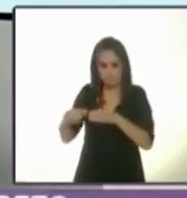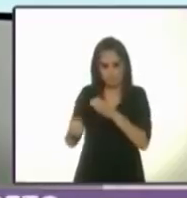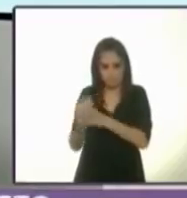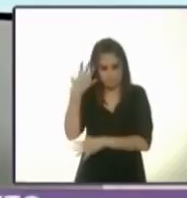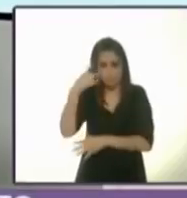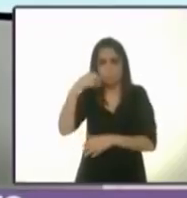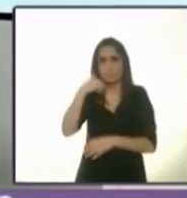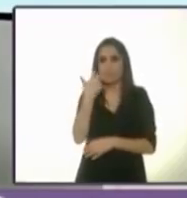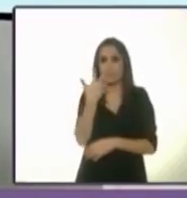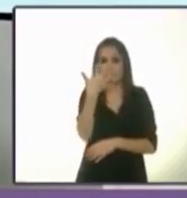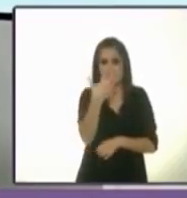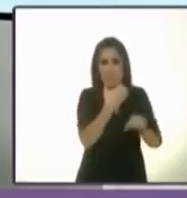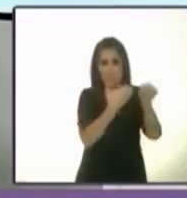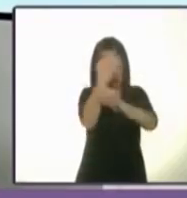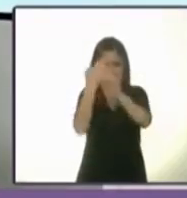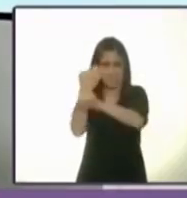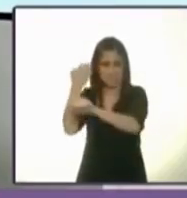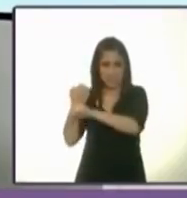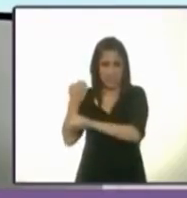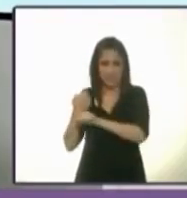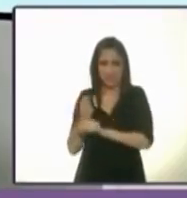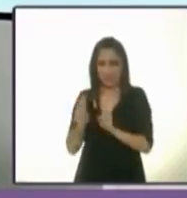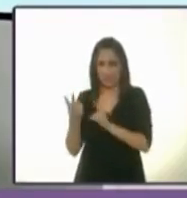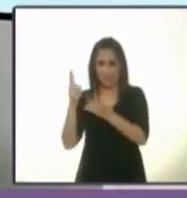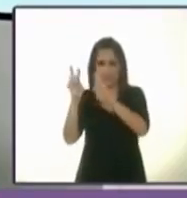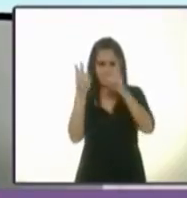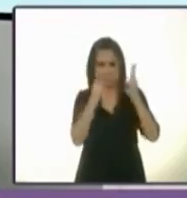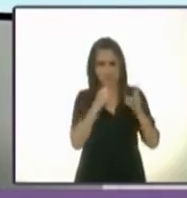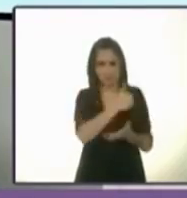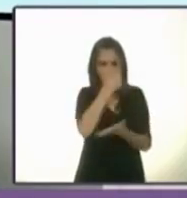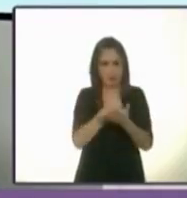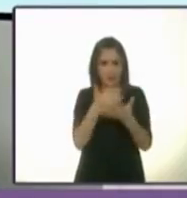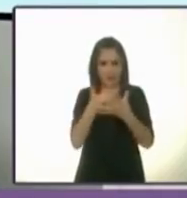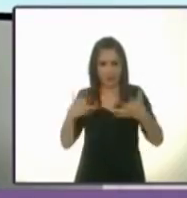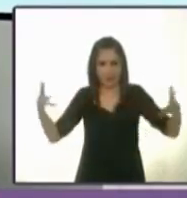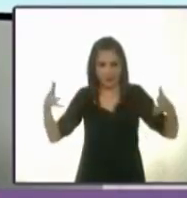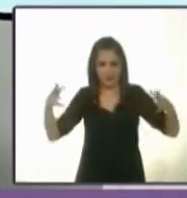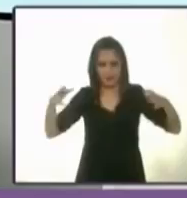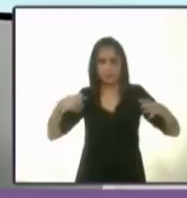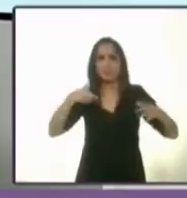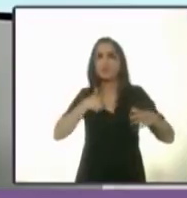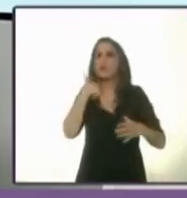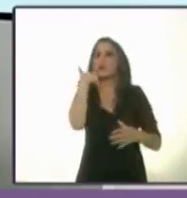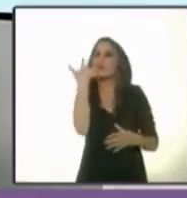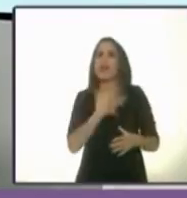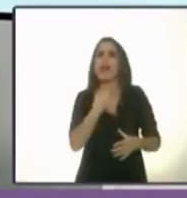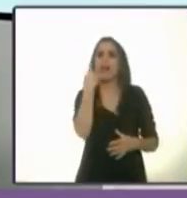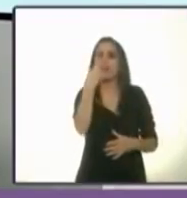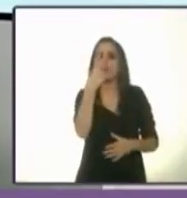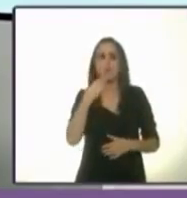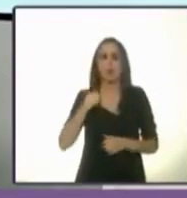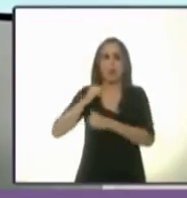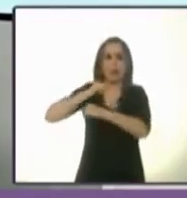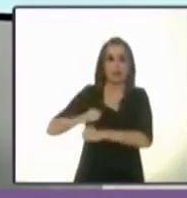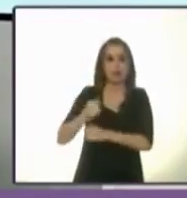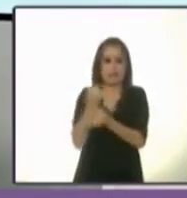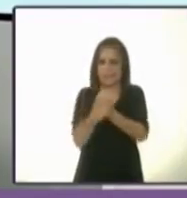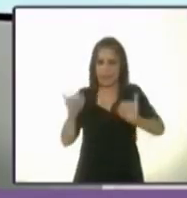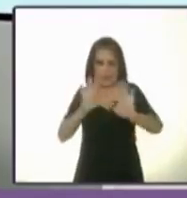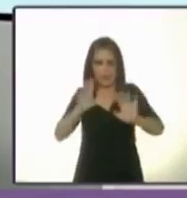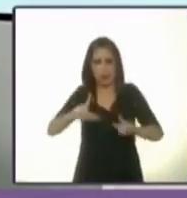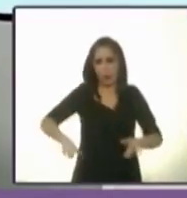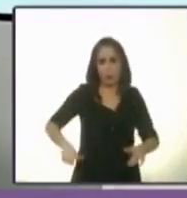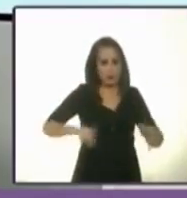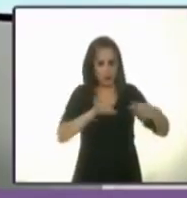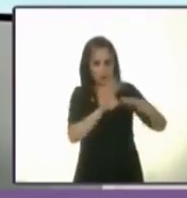estos cinco estados en donde somos vecinos, hacemos metrópoli, que podamos tener un ente autónomo ajeno a nuestros